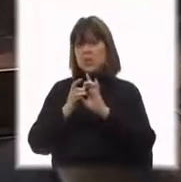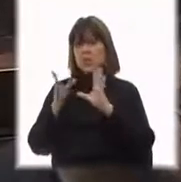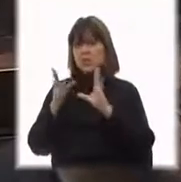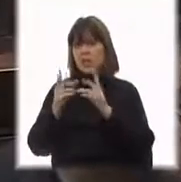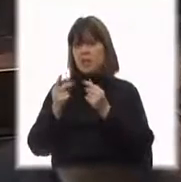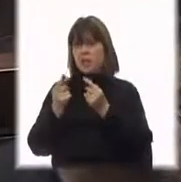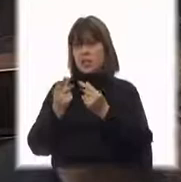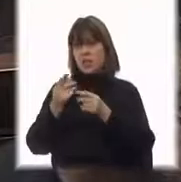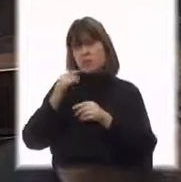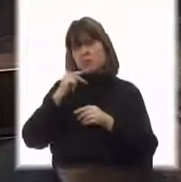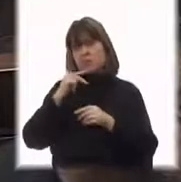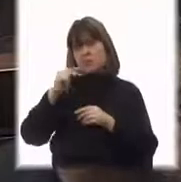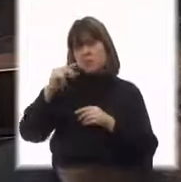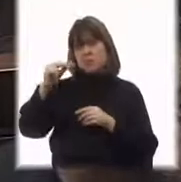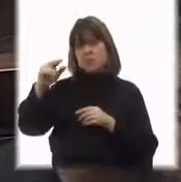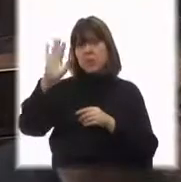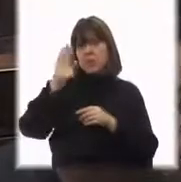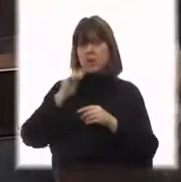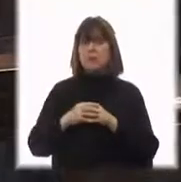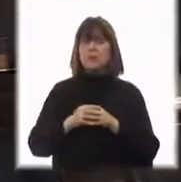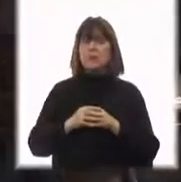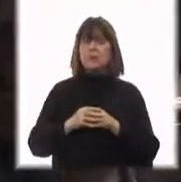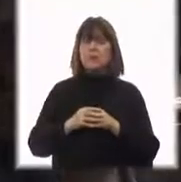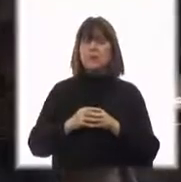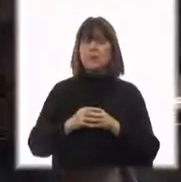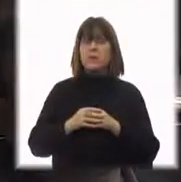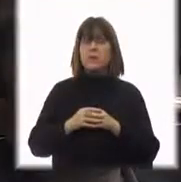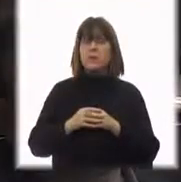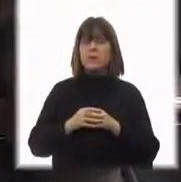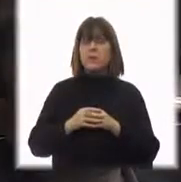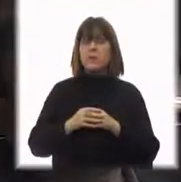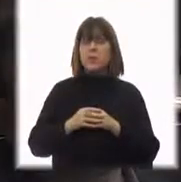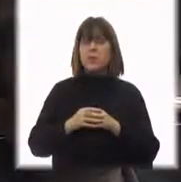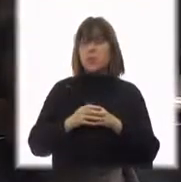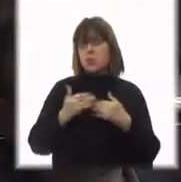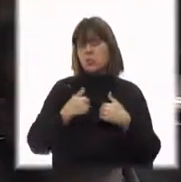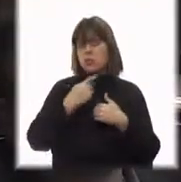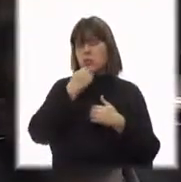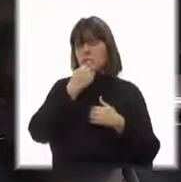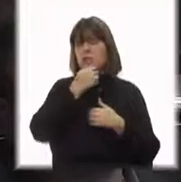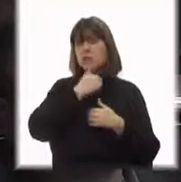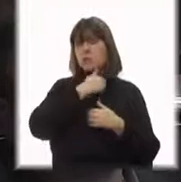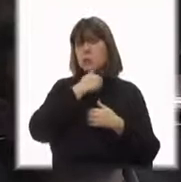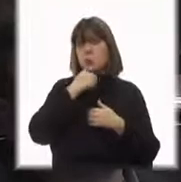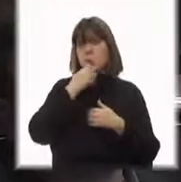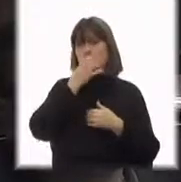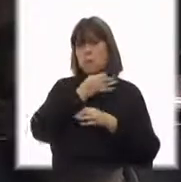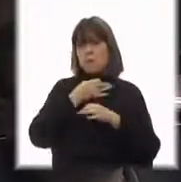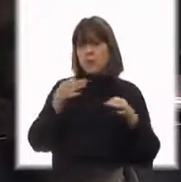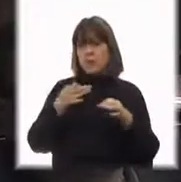Y el que quiere estar en la libertad financiera, está en la libertad financiera. Yo diría que es la solución ideal,